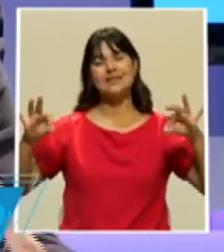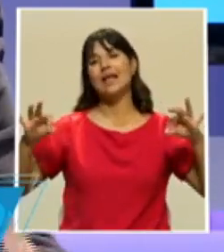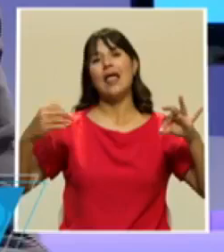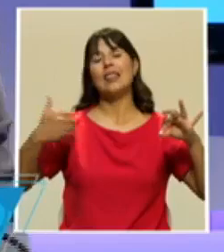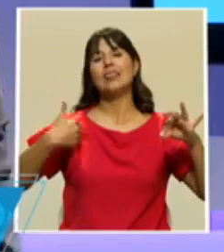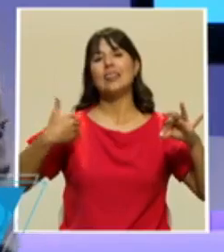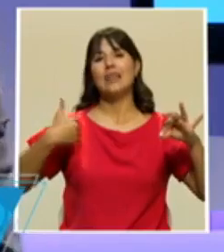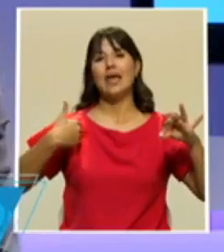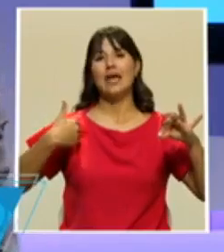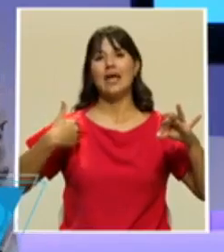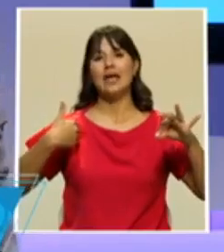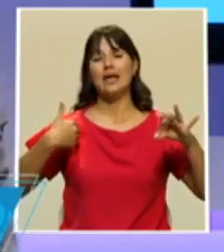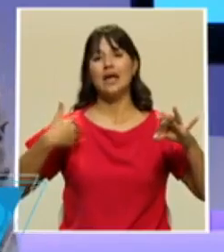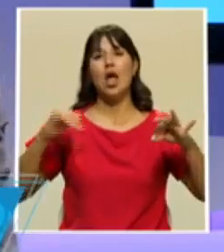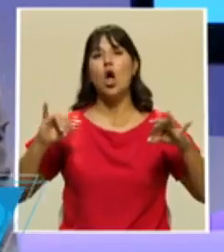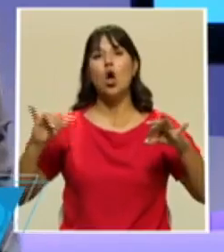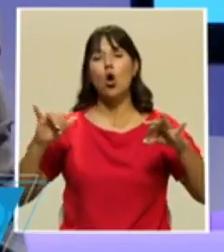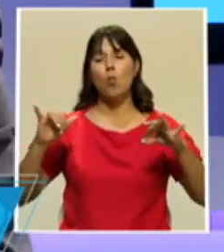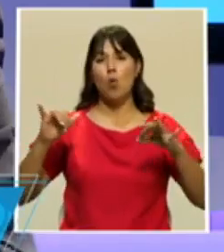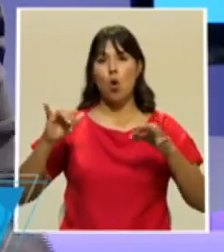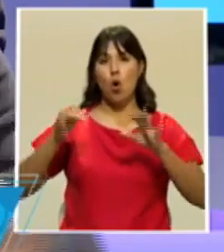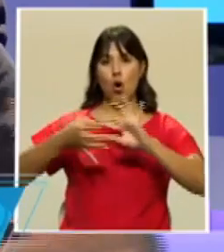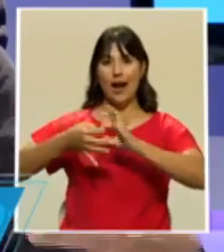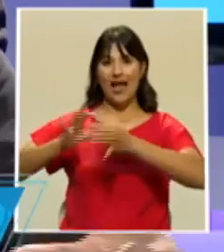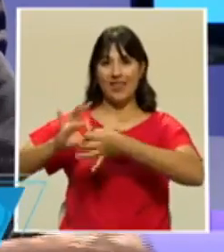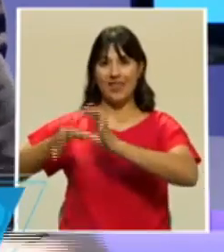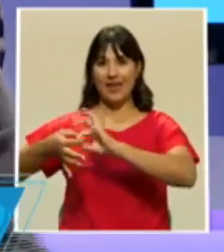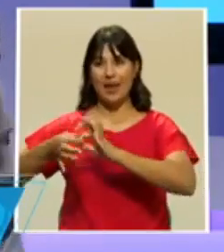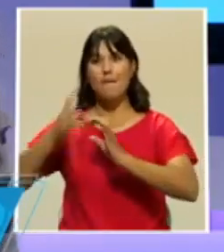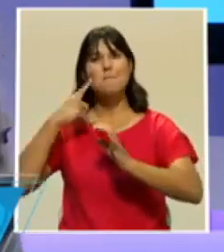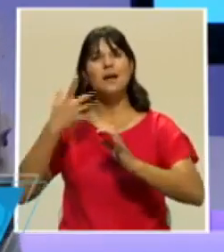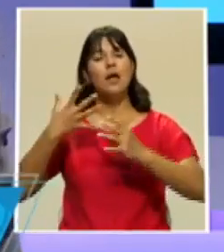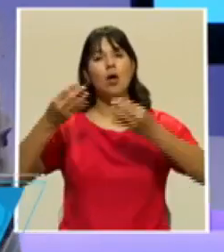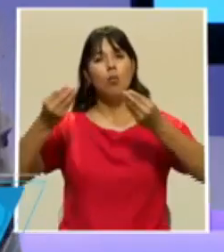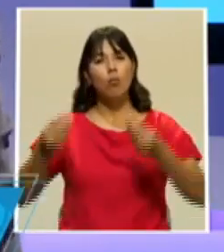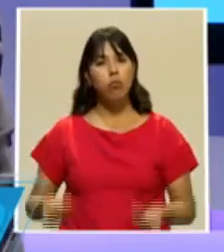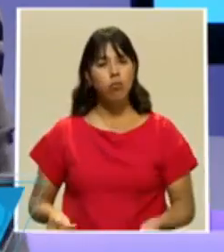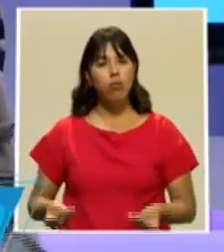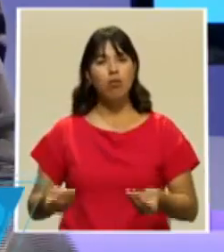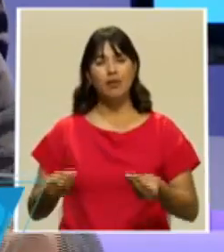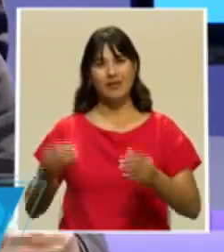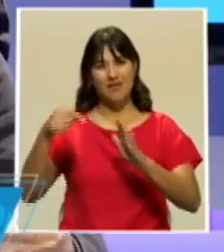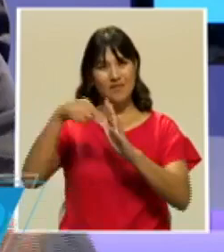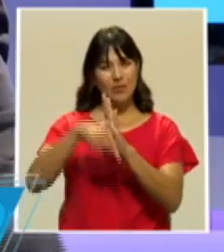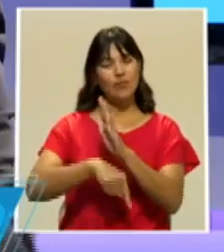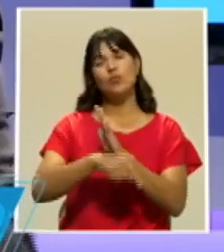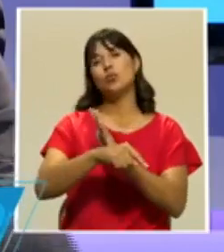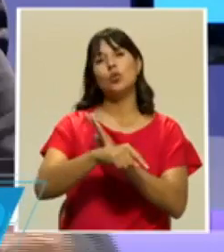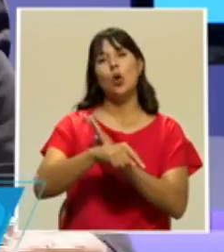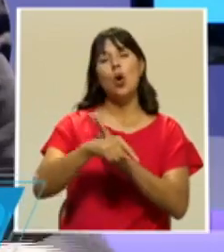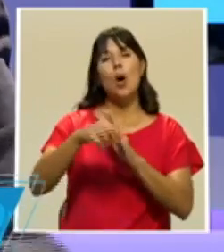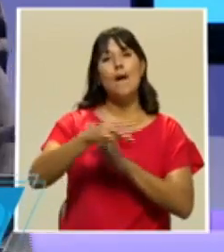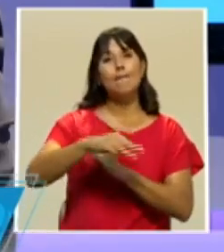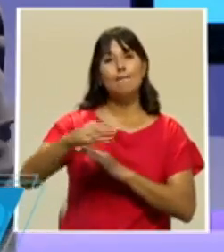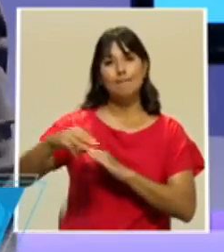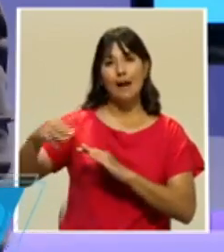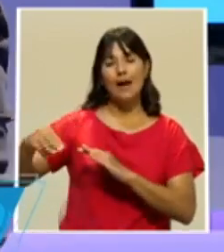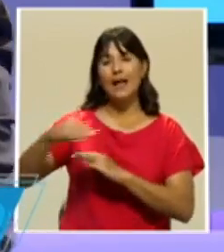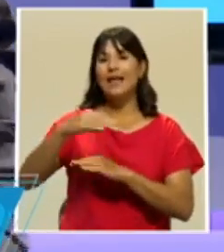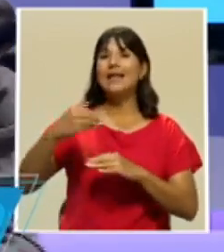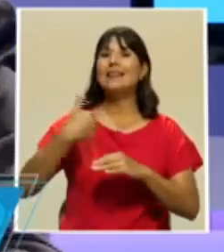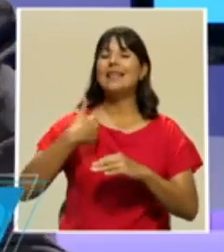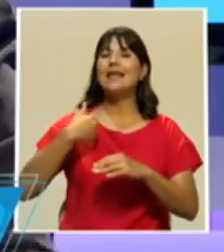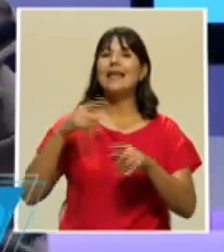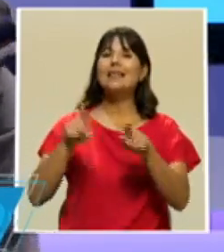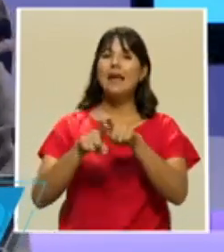grandes muy pesados de madera que mantienen la boca de esta red abierta que es como un cono y